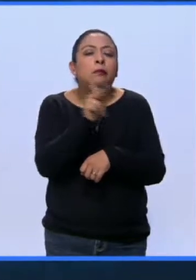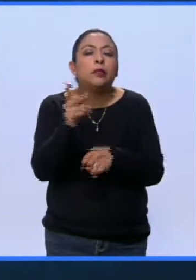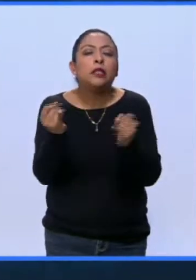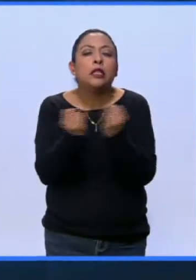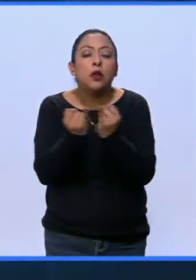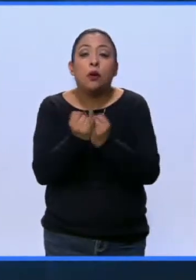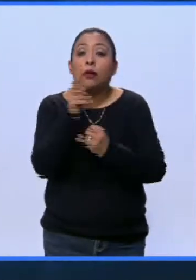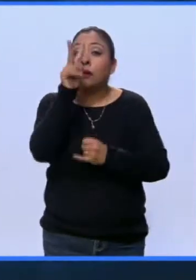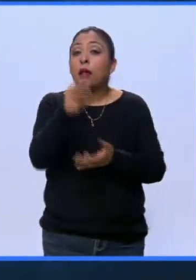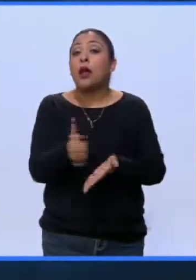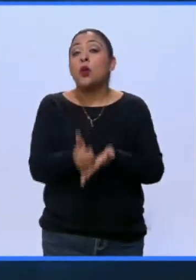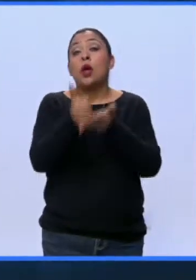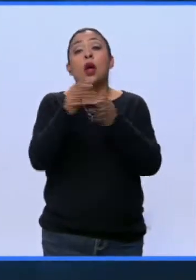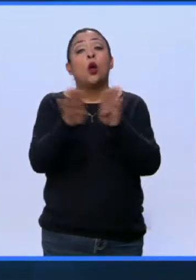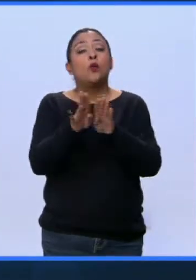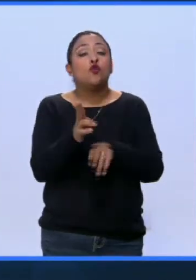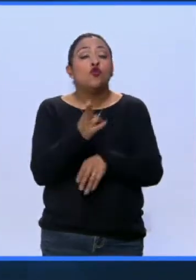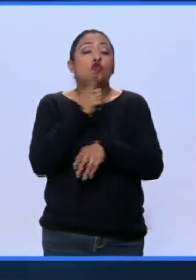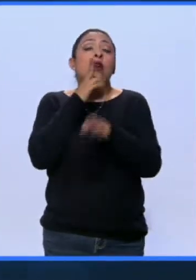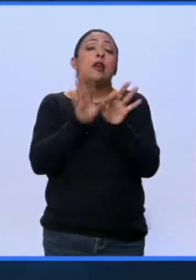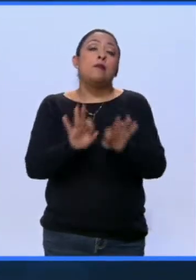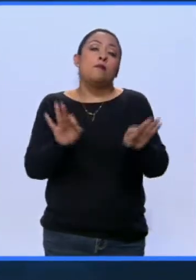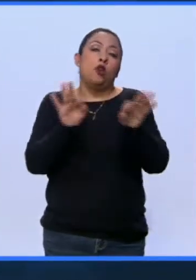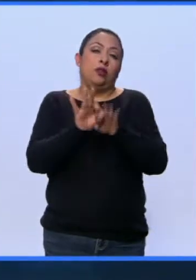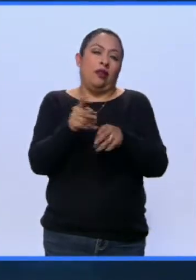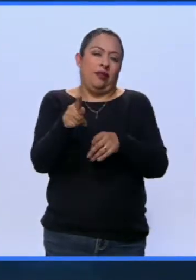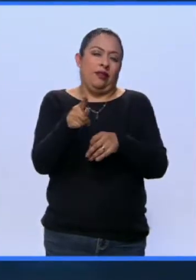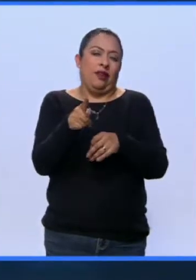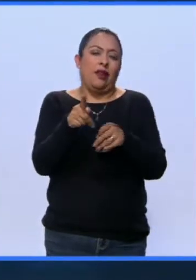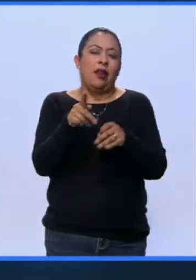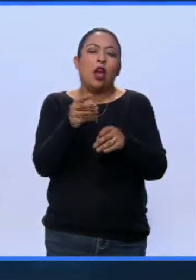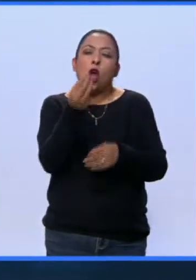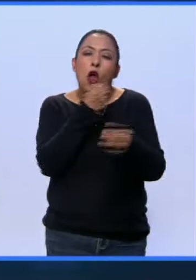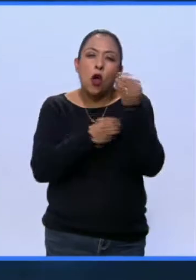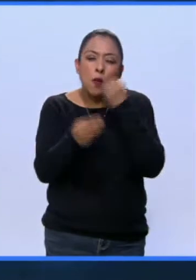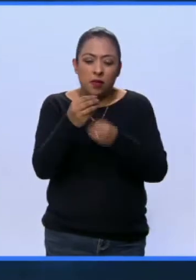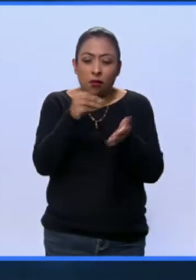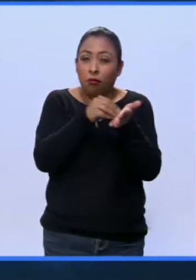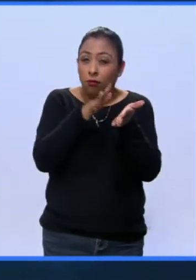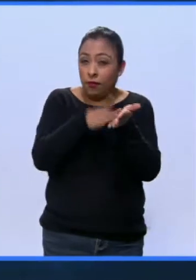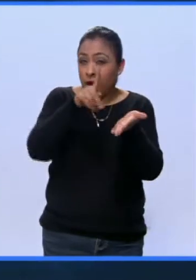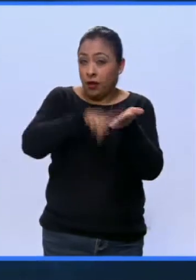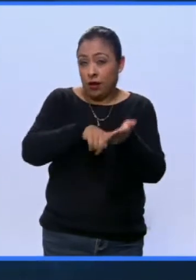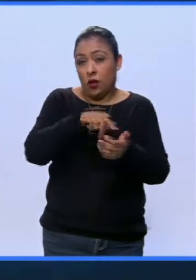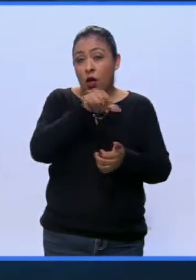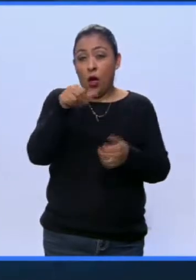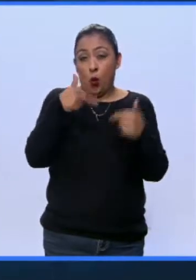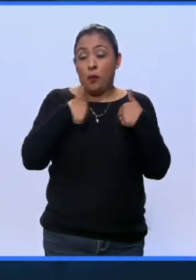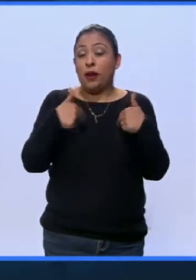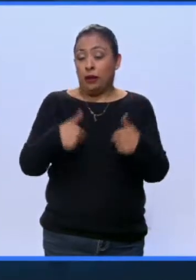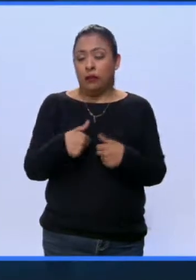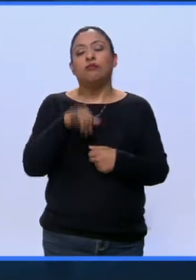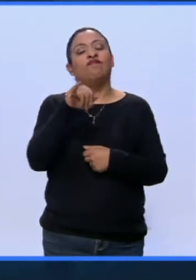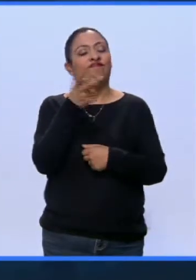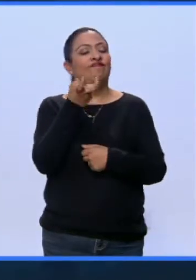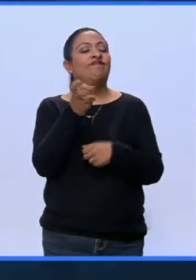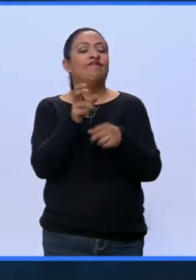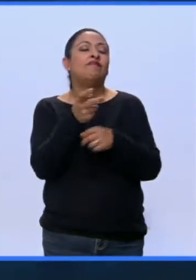revalorar esta riqueza gastronómica inscrita en el patrimonio intangible de la humanidad. Así es. Ese es un poco